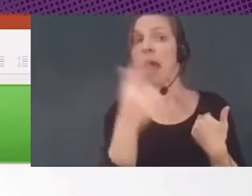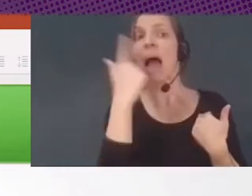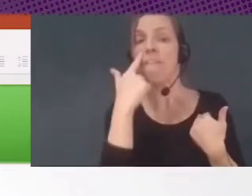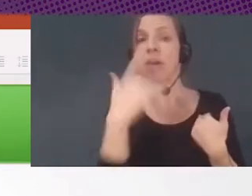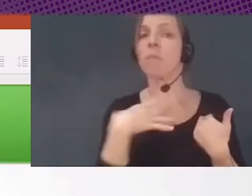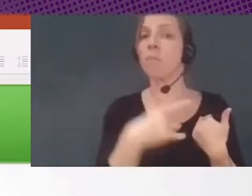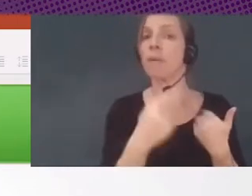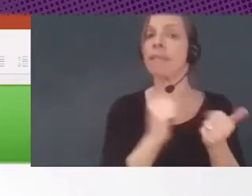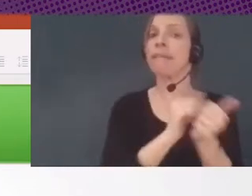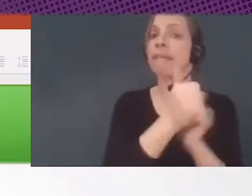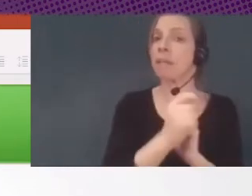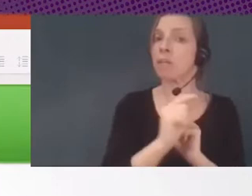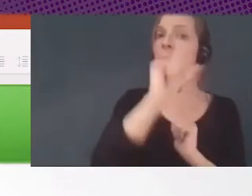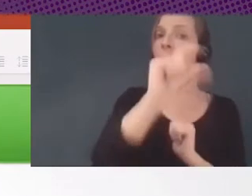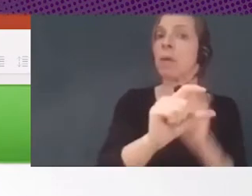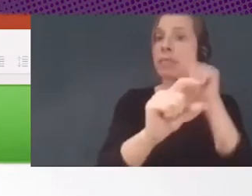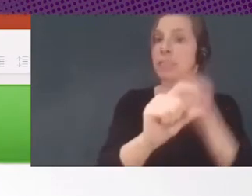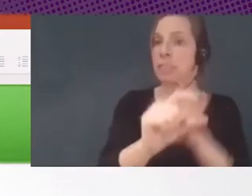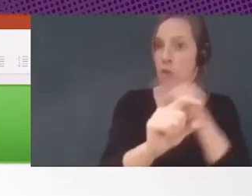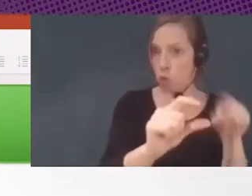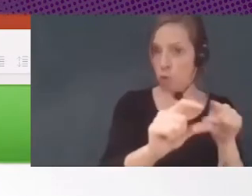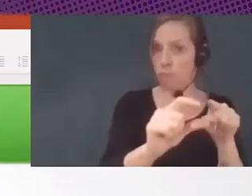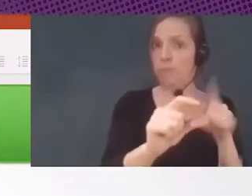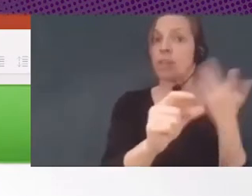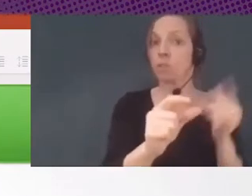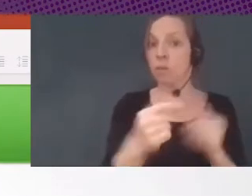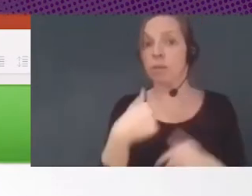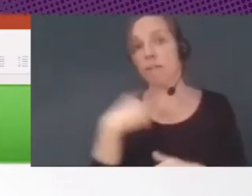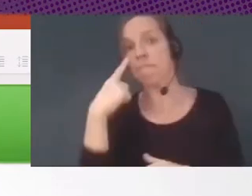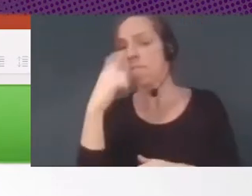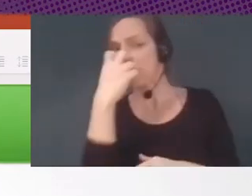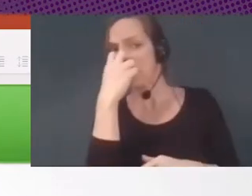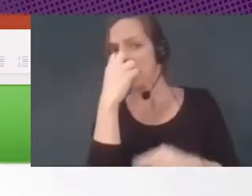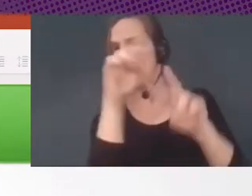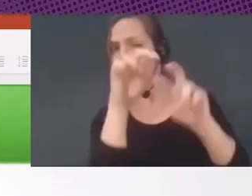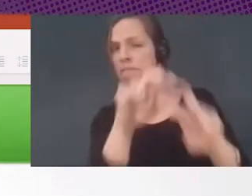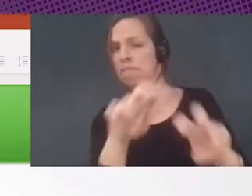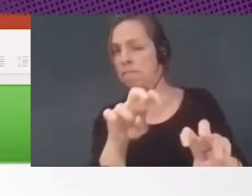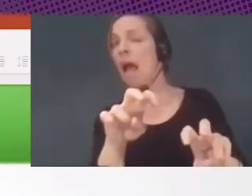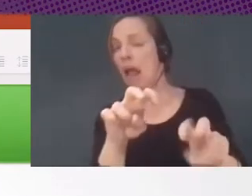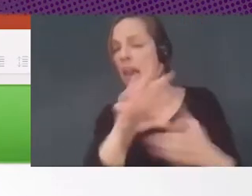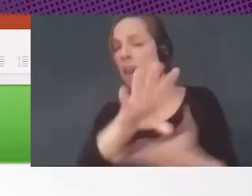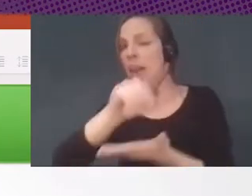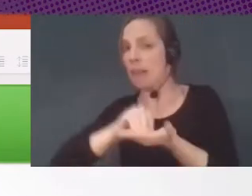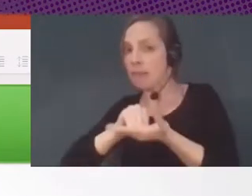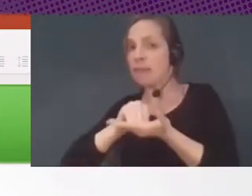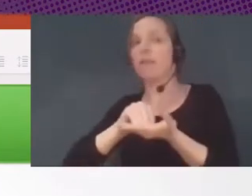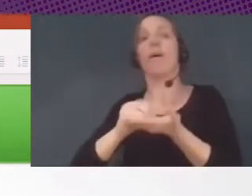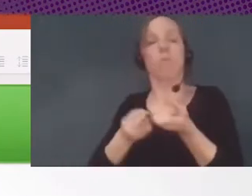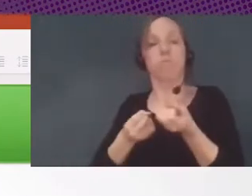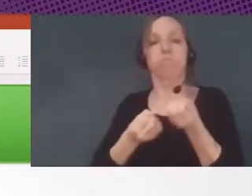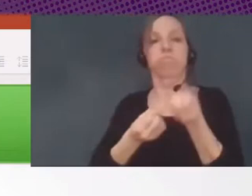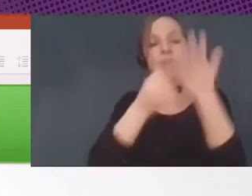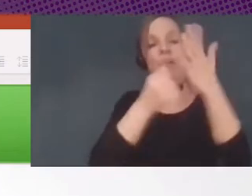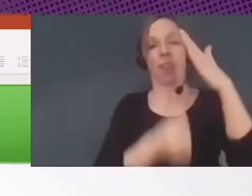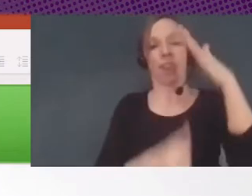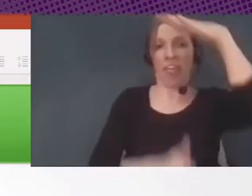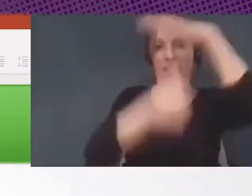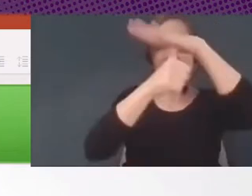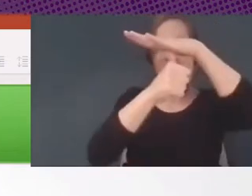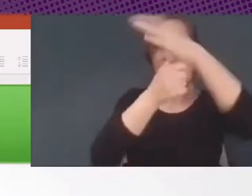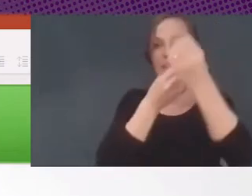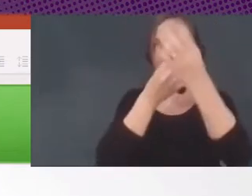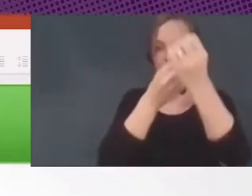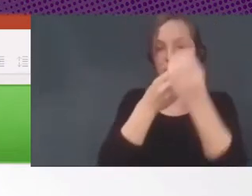sujetos de crédito. Y él reportaba esa información a una cámara de datos centralizada que tenía expedientes